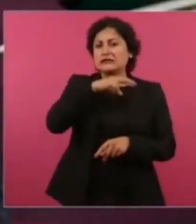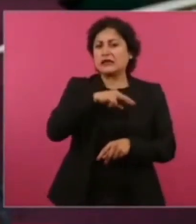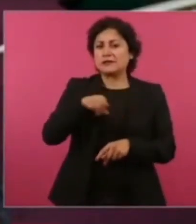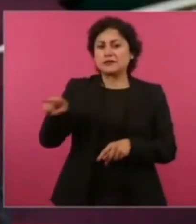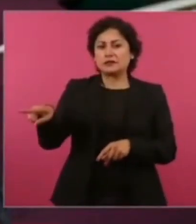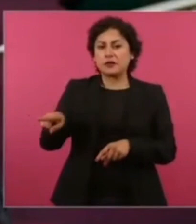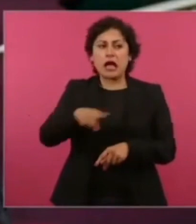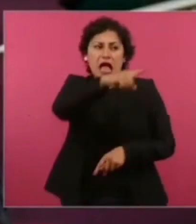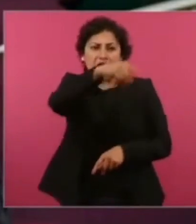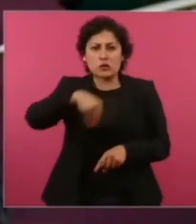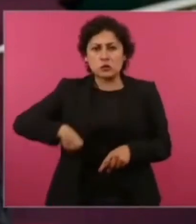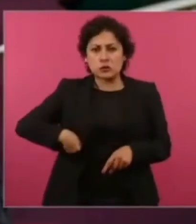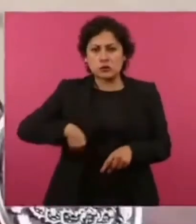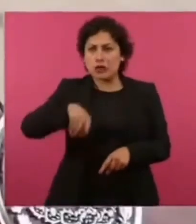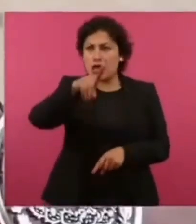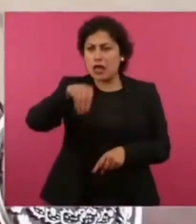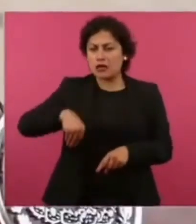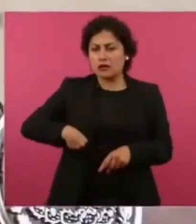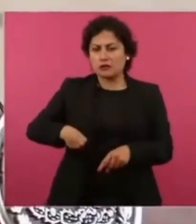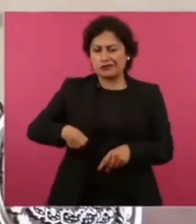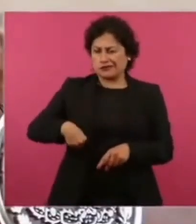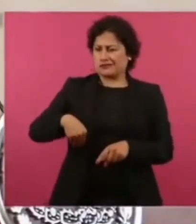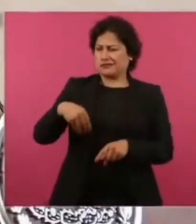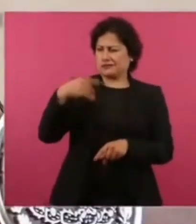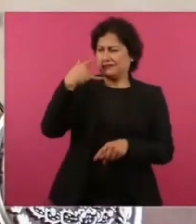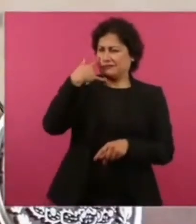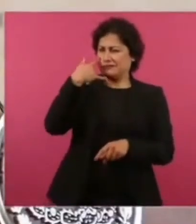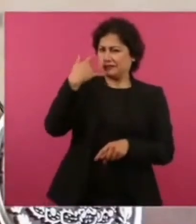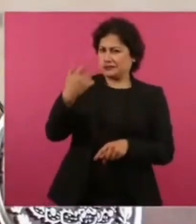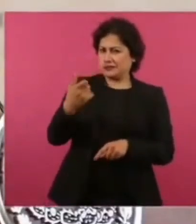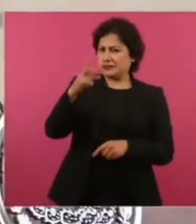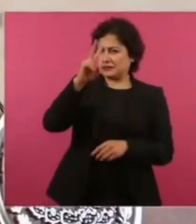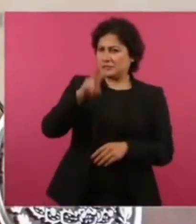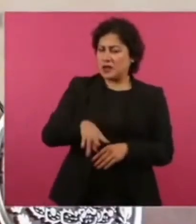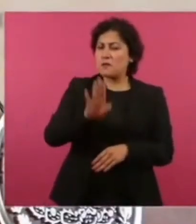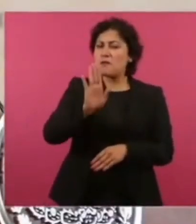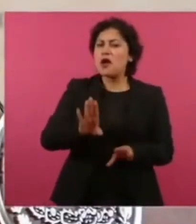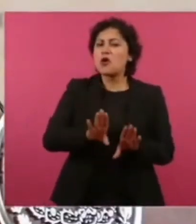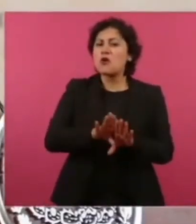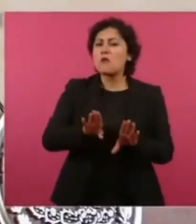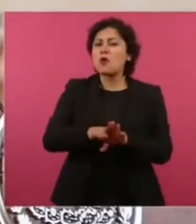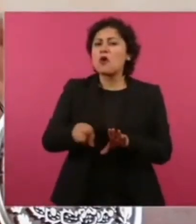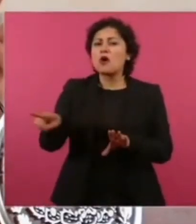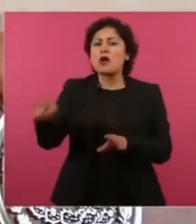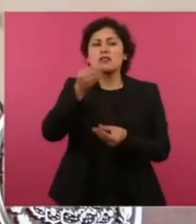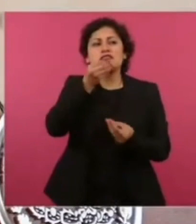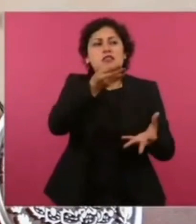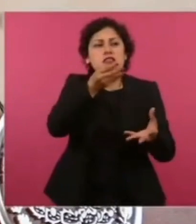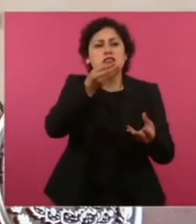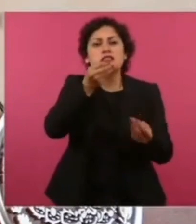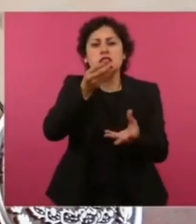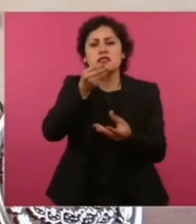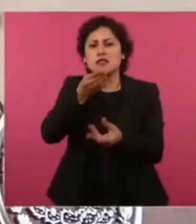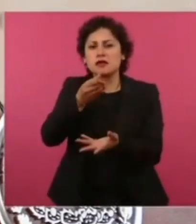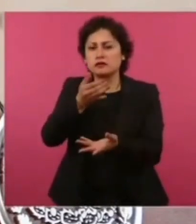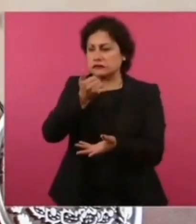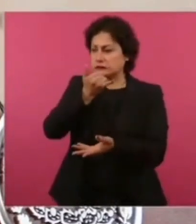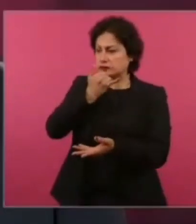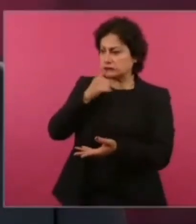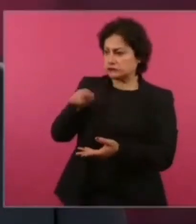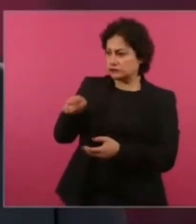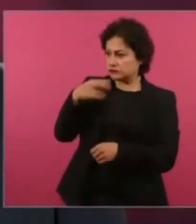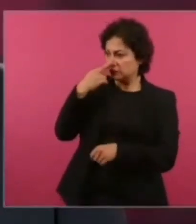culpas de manera muy sensacionalista y poco seria, poco responsable.